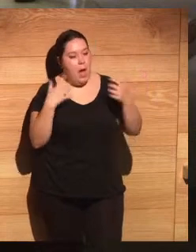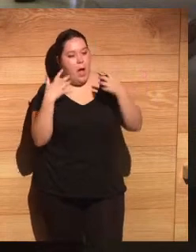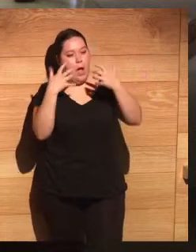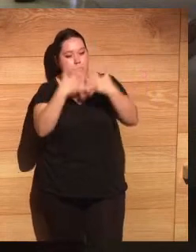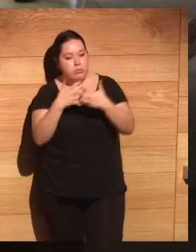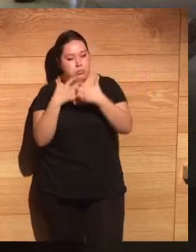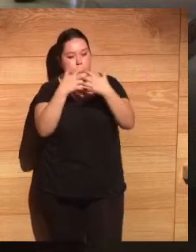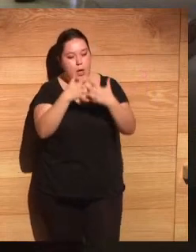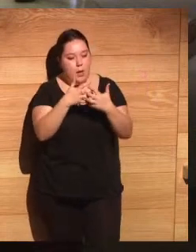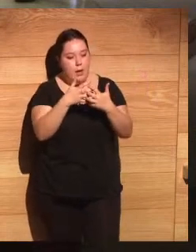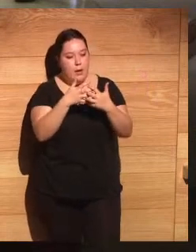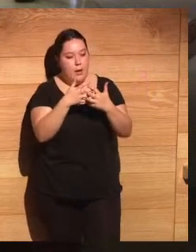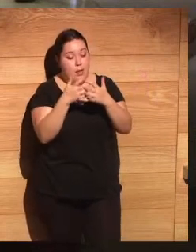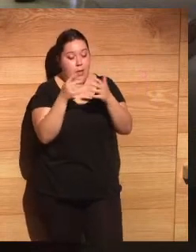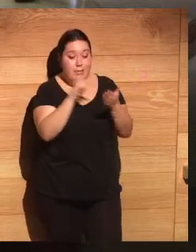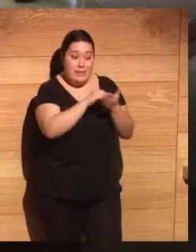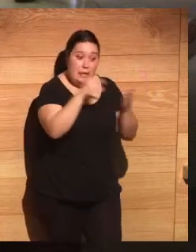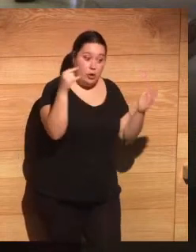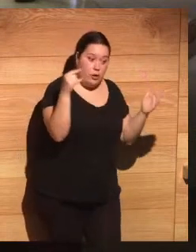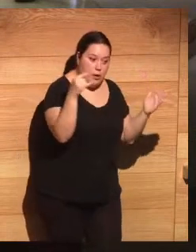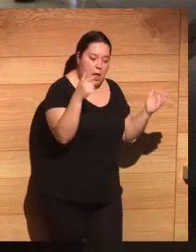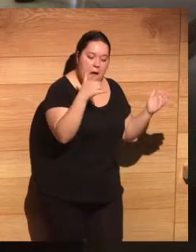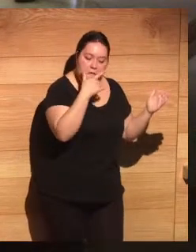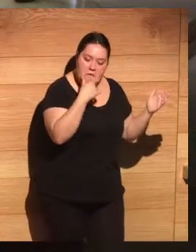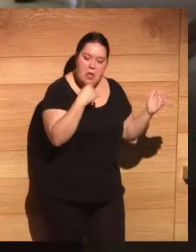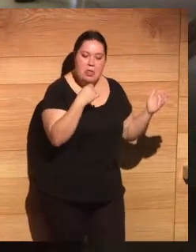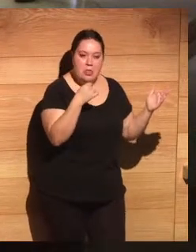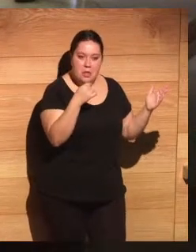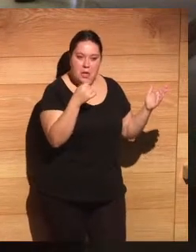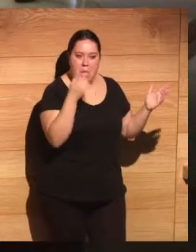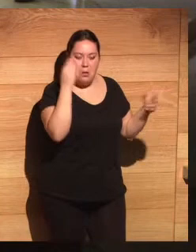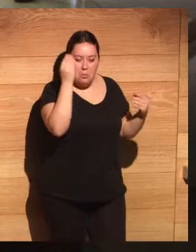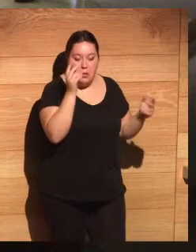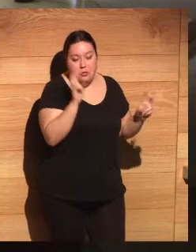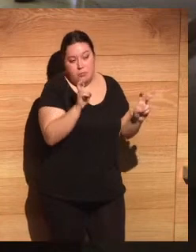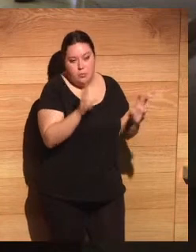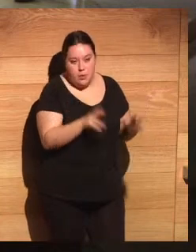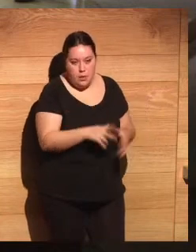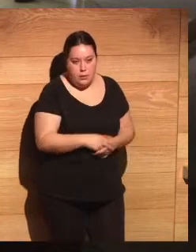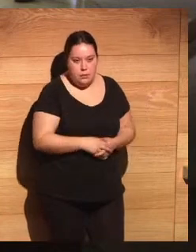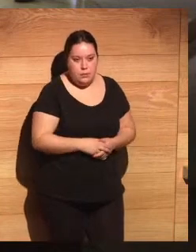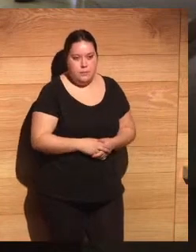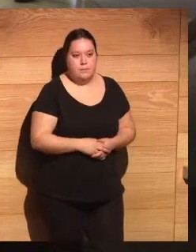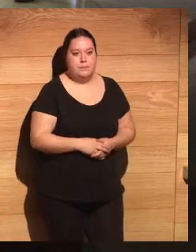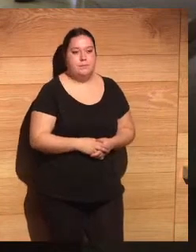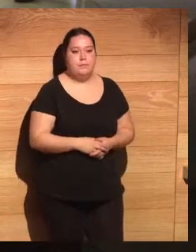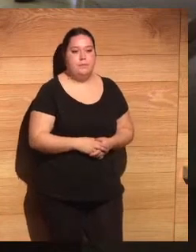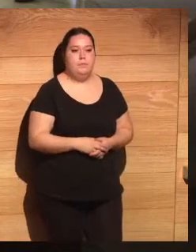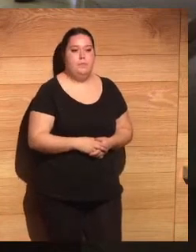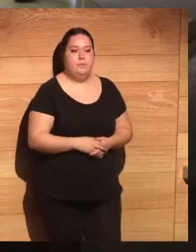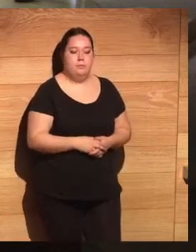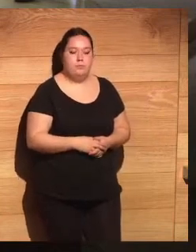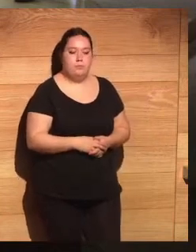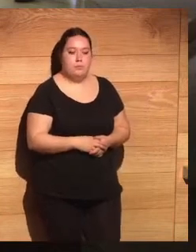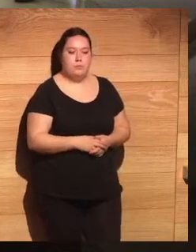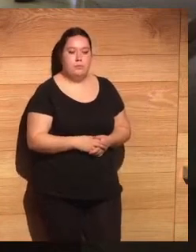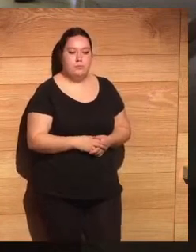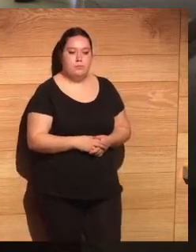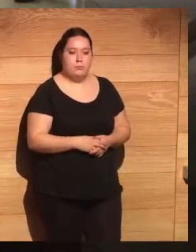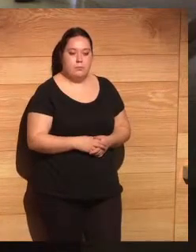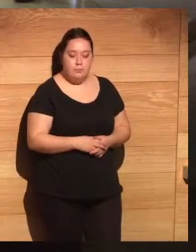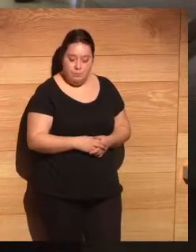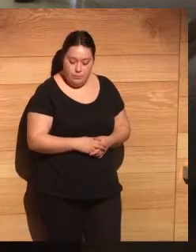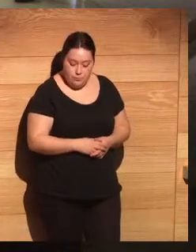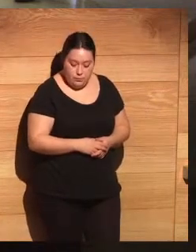tecnología, entre comillas, es fácil. Yo tengo la vocación, he presidido la consultoría española muchos años, IBM, Acento,